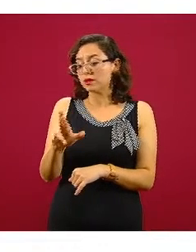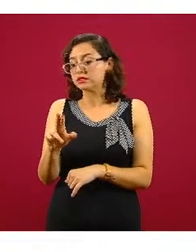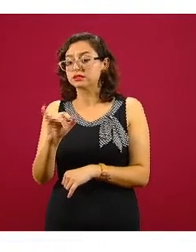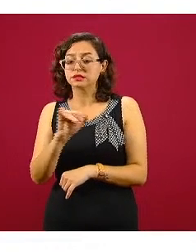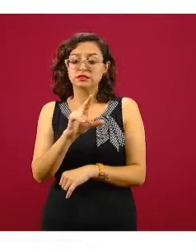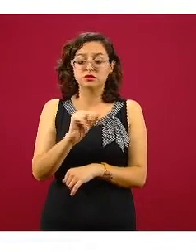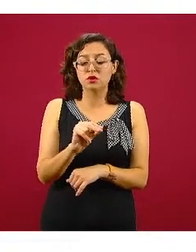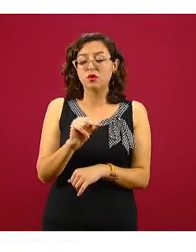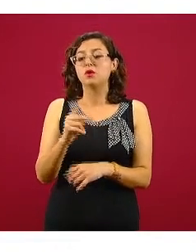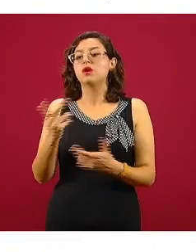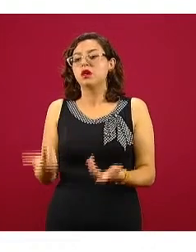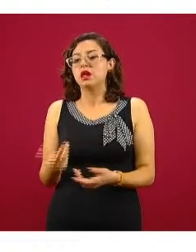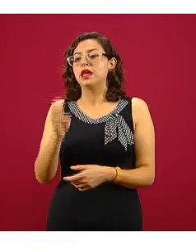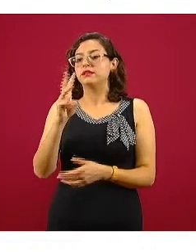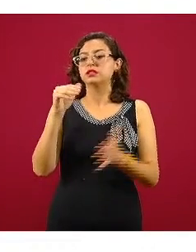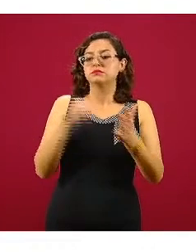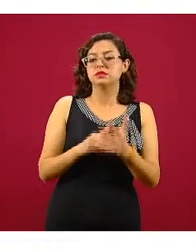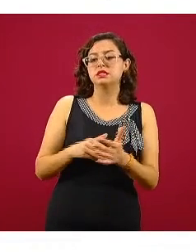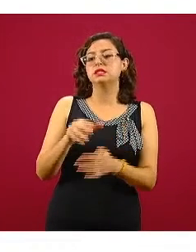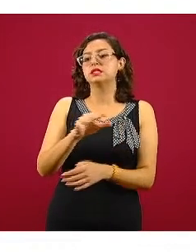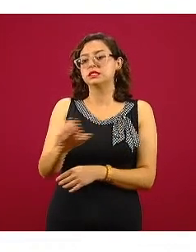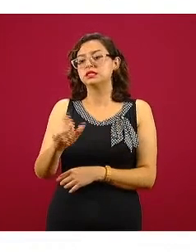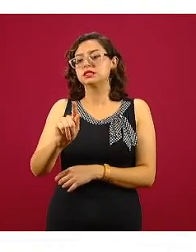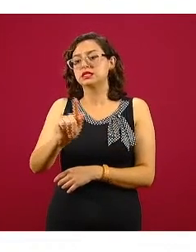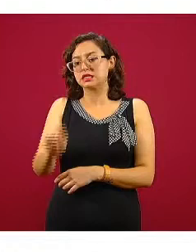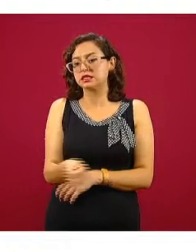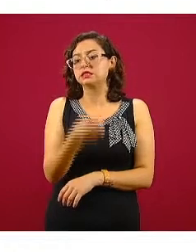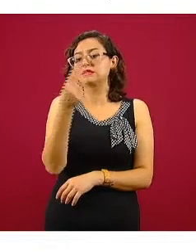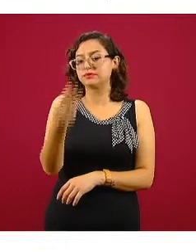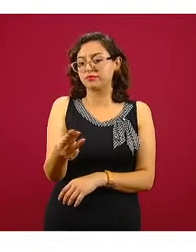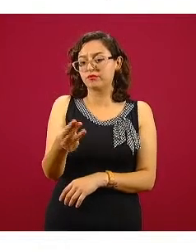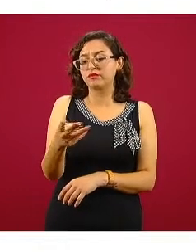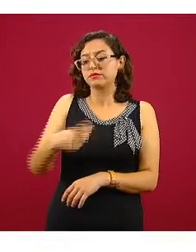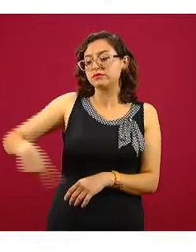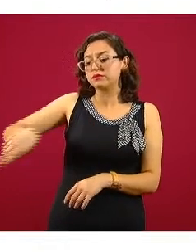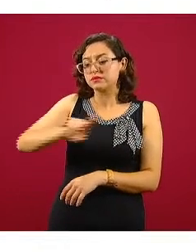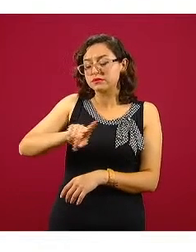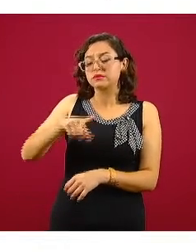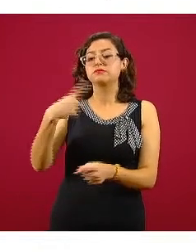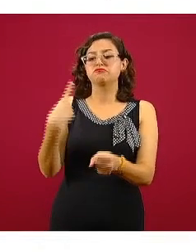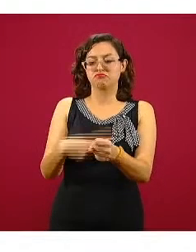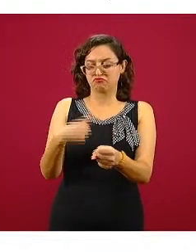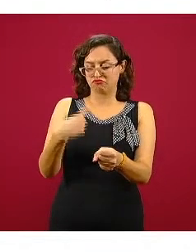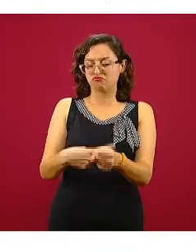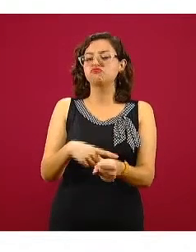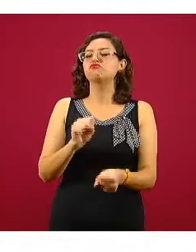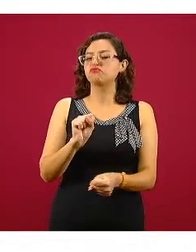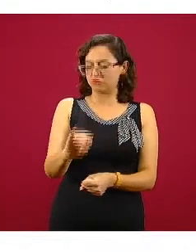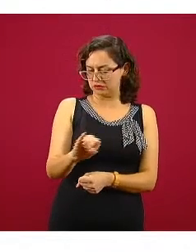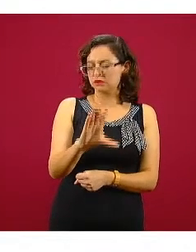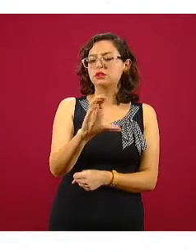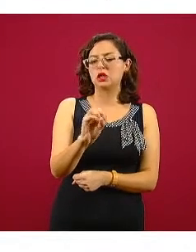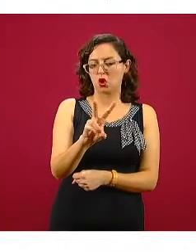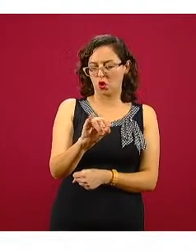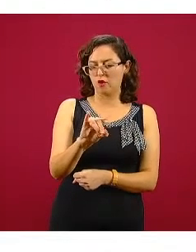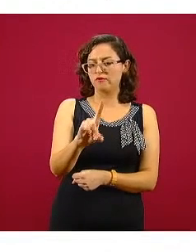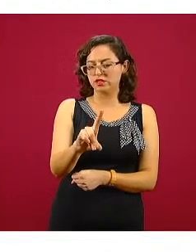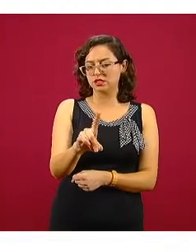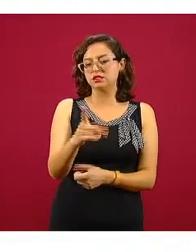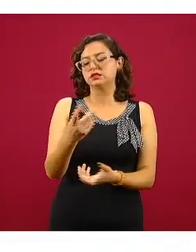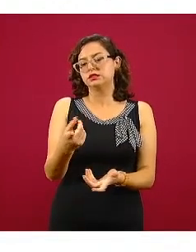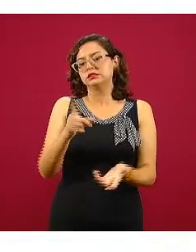.573 son las defunciones que tuvieron un resultado positivo hasta el momento a SARS